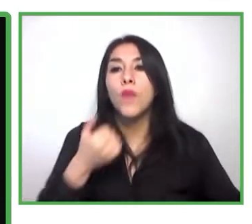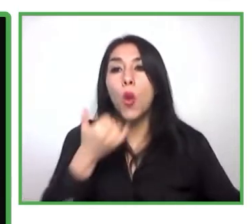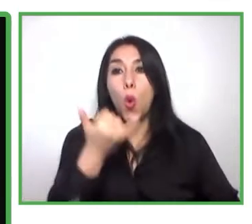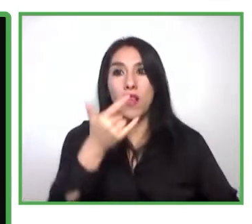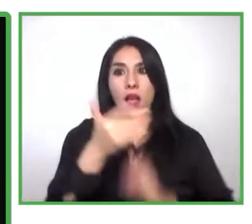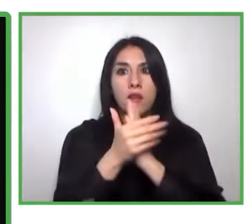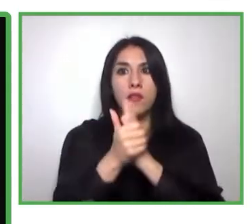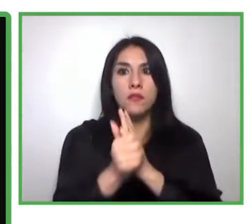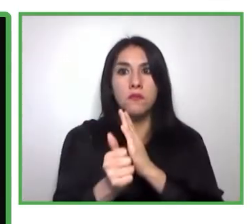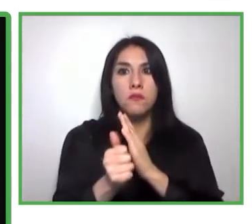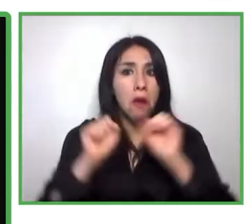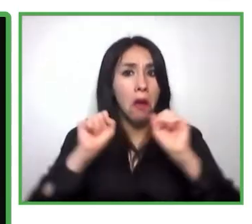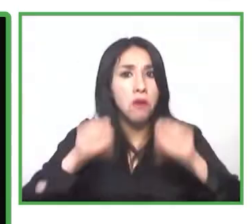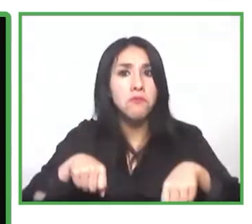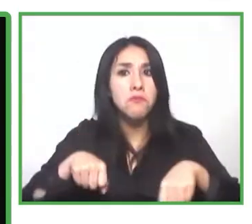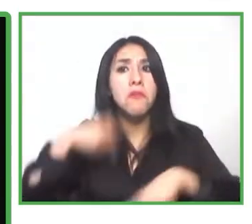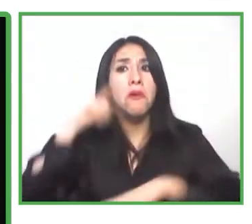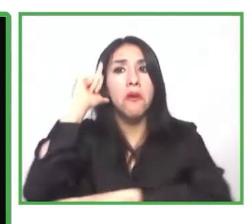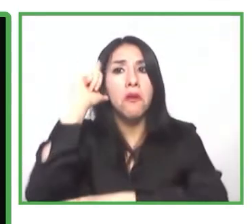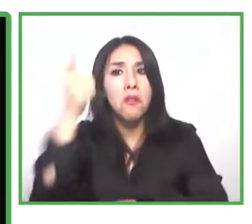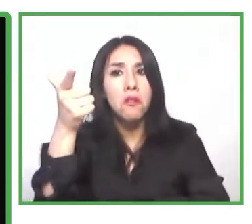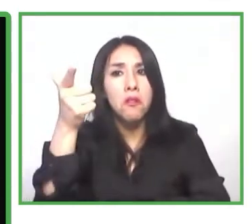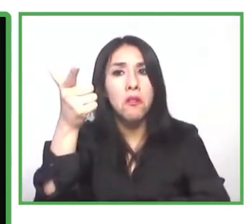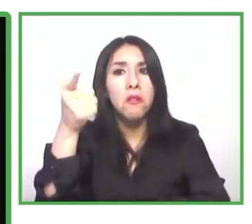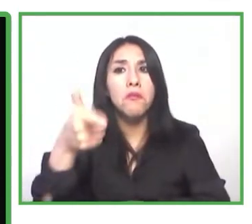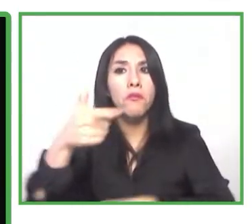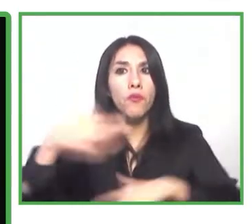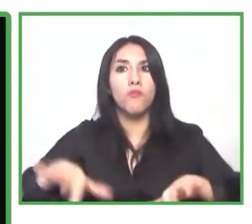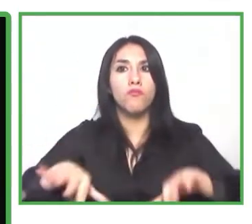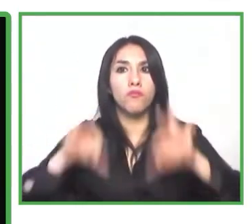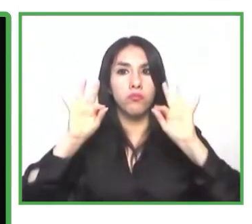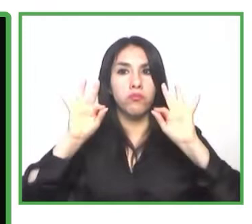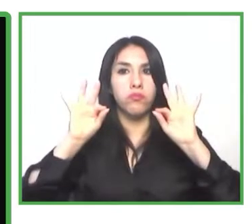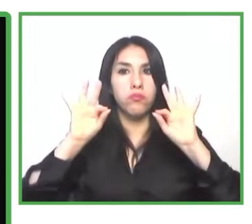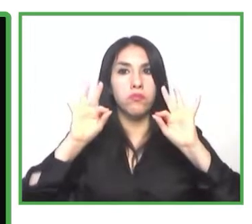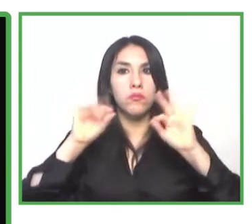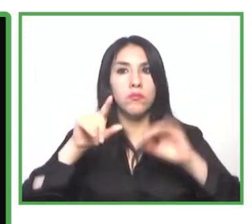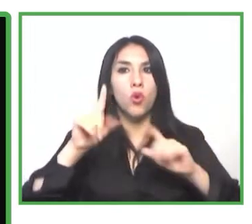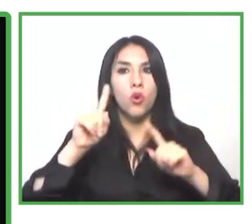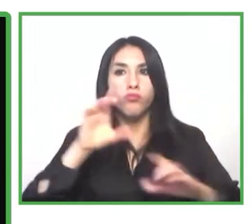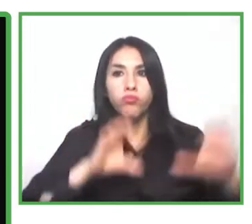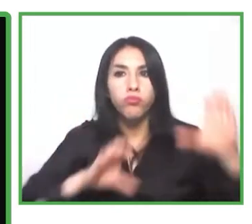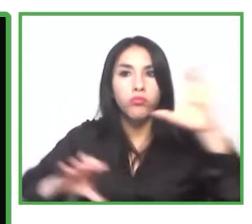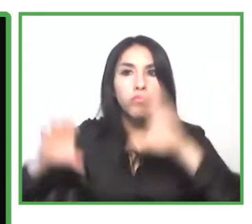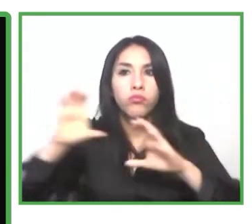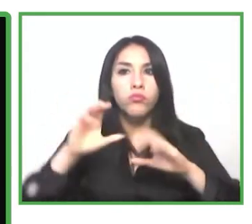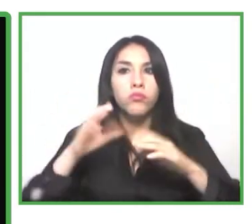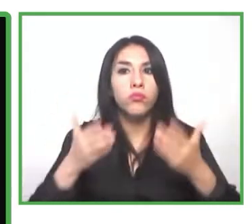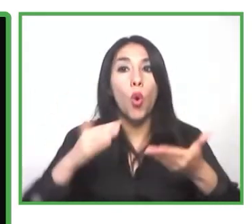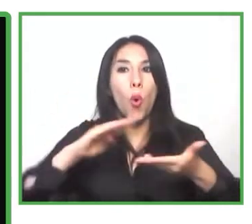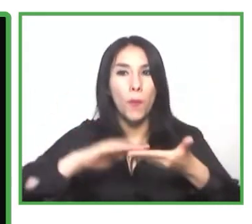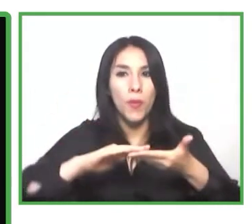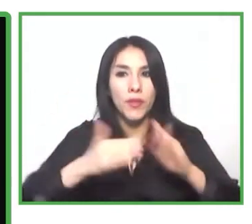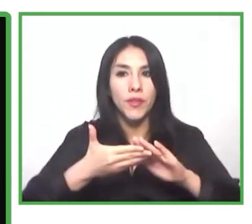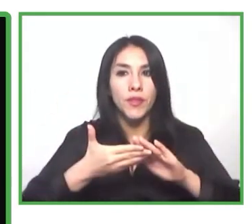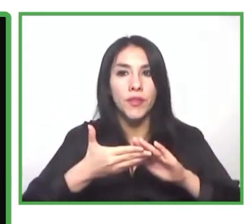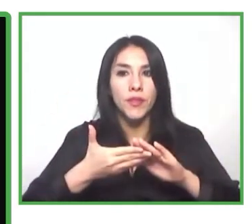impacto que a fin del día estamos buscando. Con lo que es comunidad también, trabajamos muchísimo en desarrollar redes de proveedores